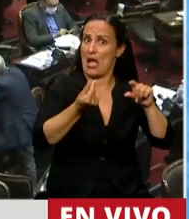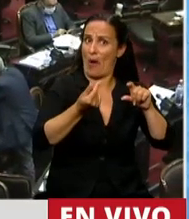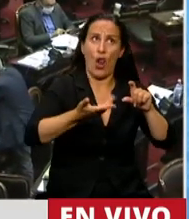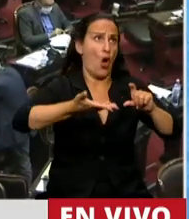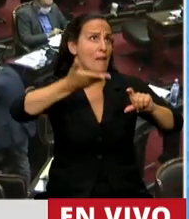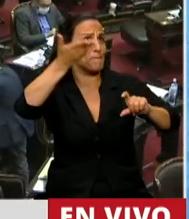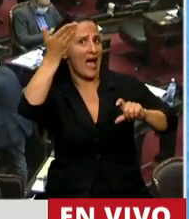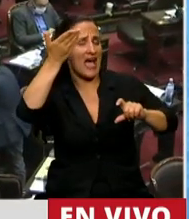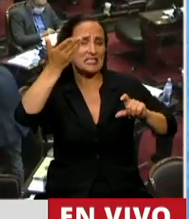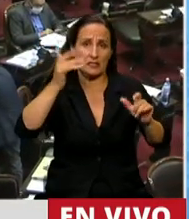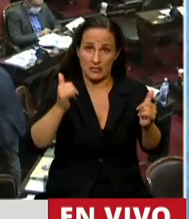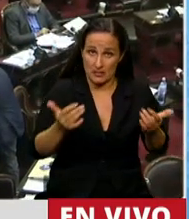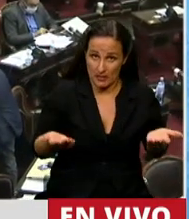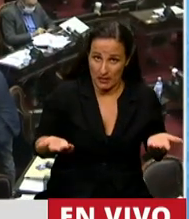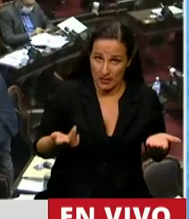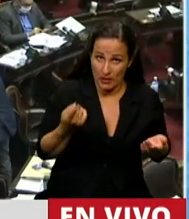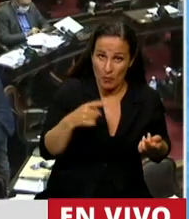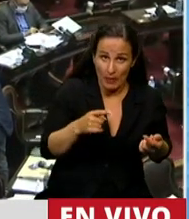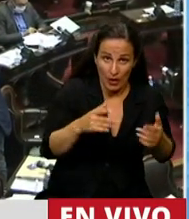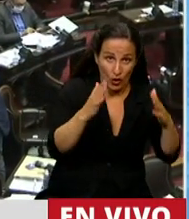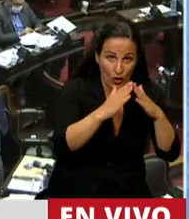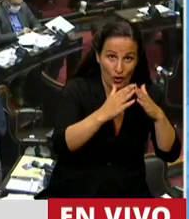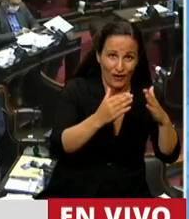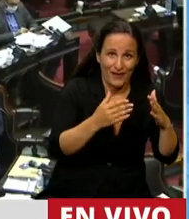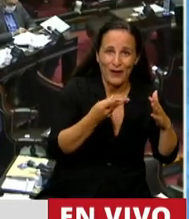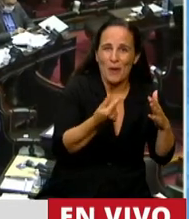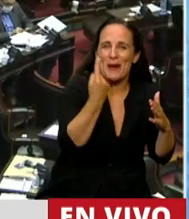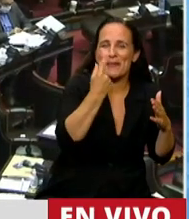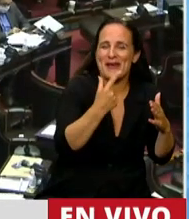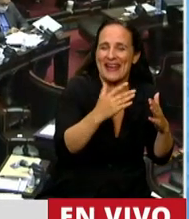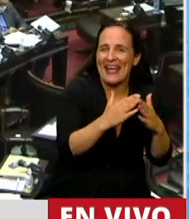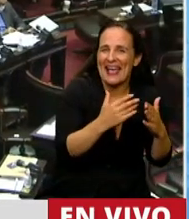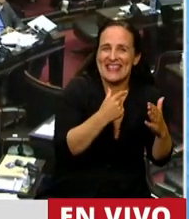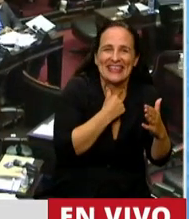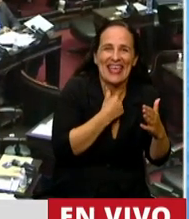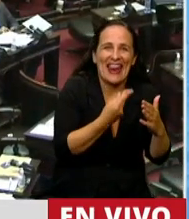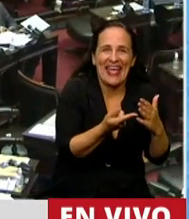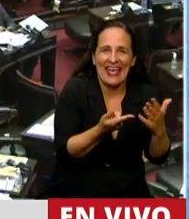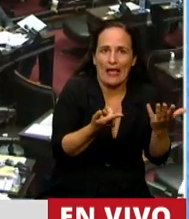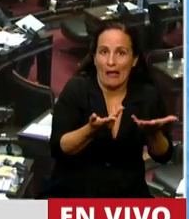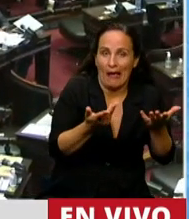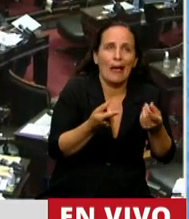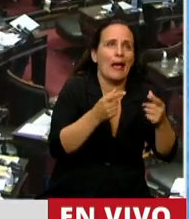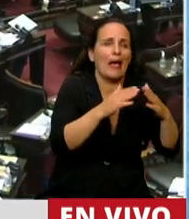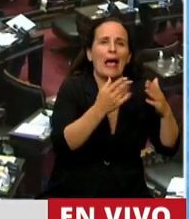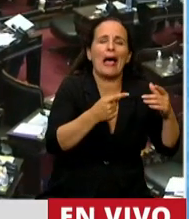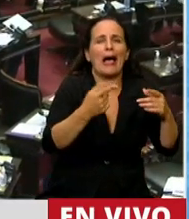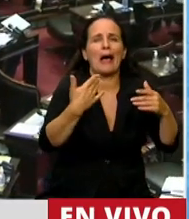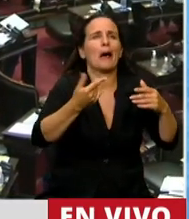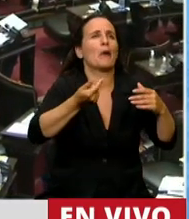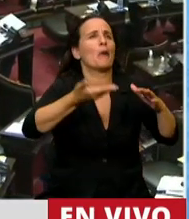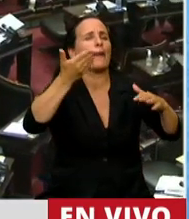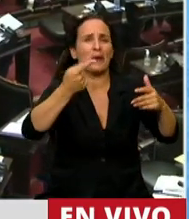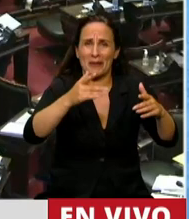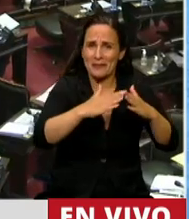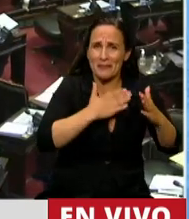valor. Claro, mi amigo, pero el que quiere la casa, la primera casa, su casa, no le importa que sea un bien de mercado, es su